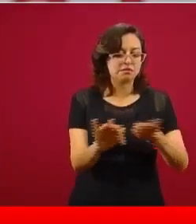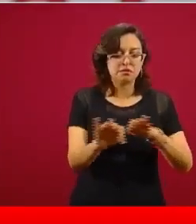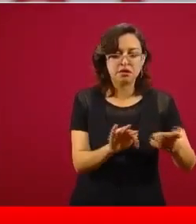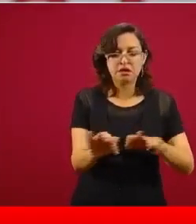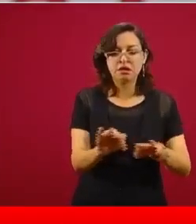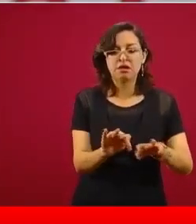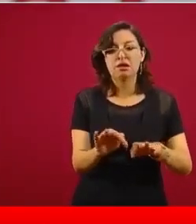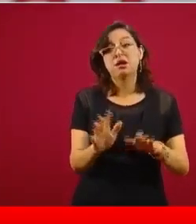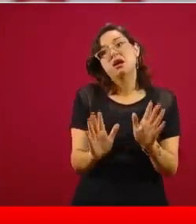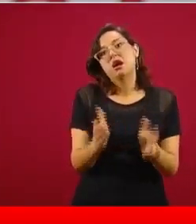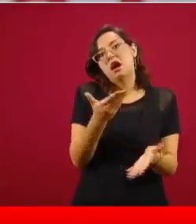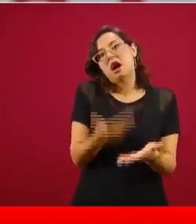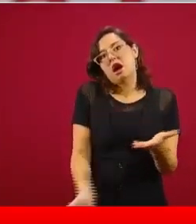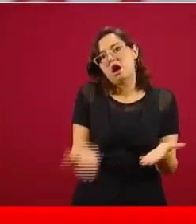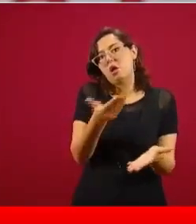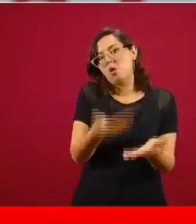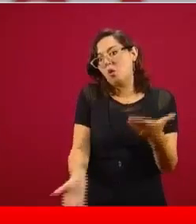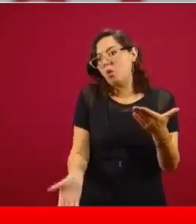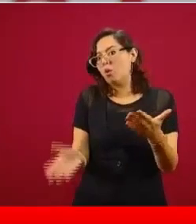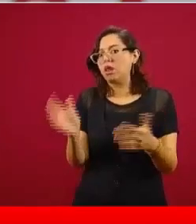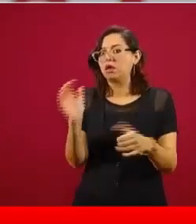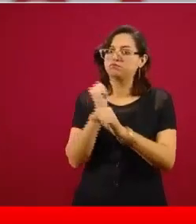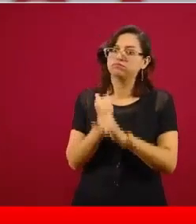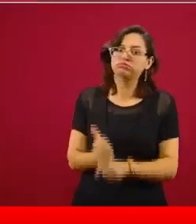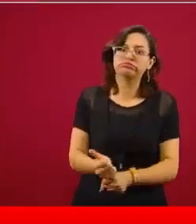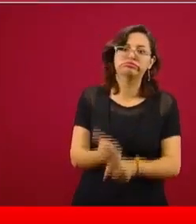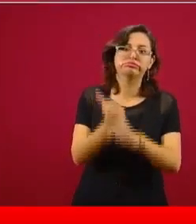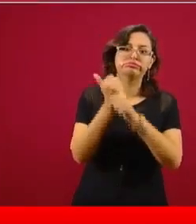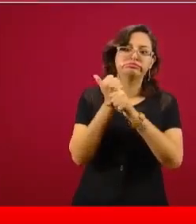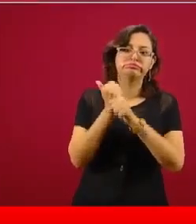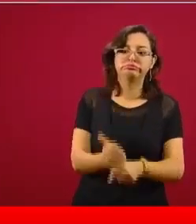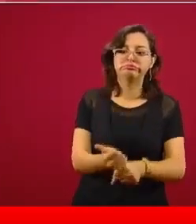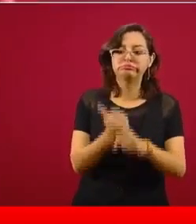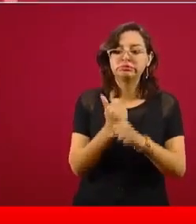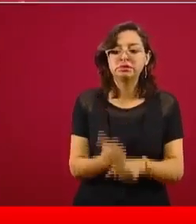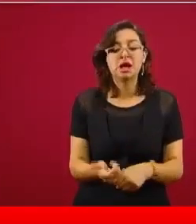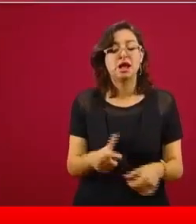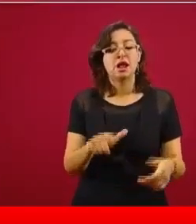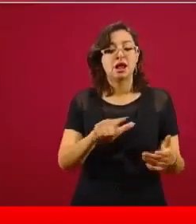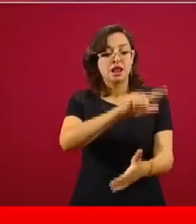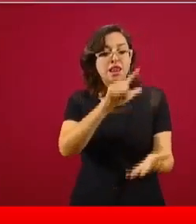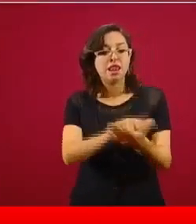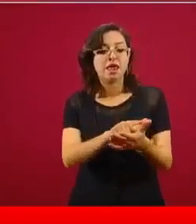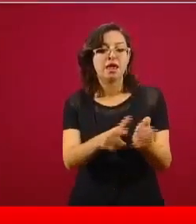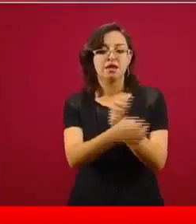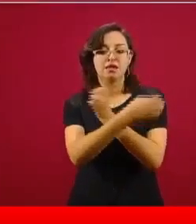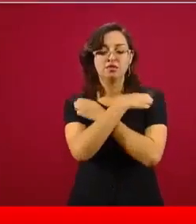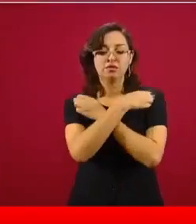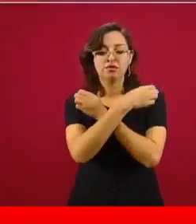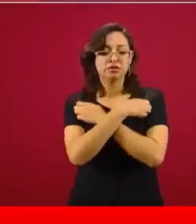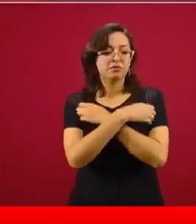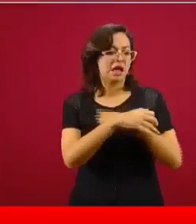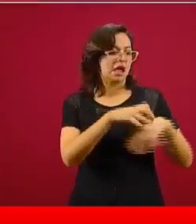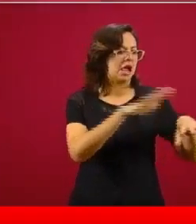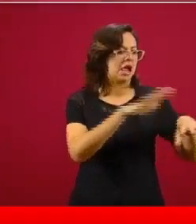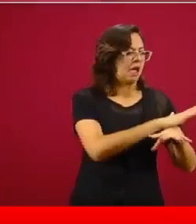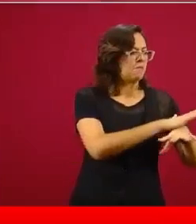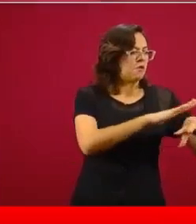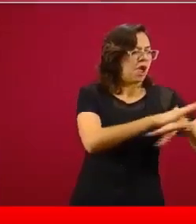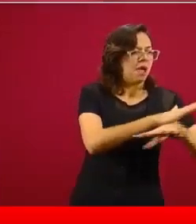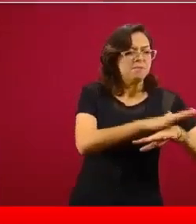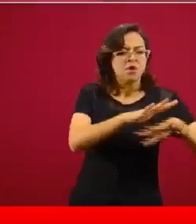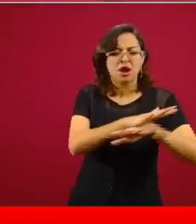que ahora se está padeciendo, la reforma educativa, todo eso dictado